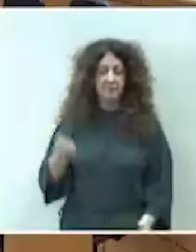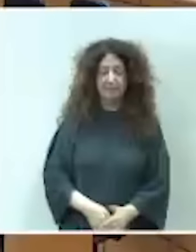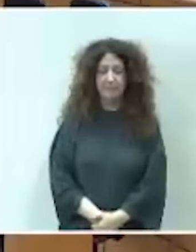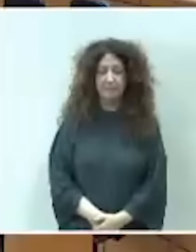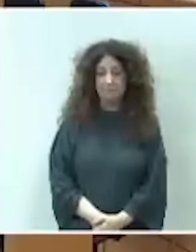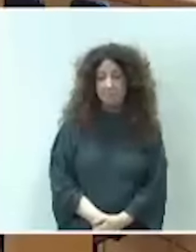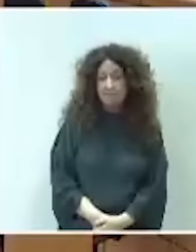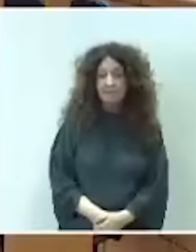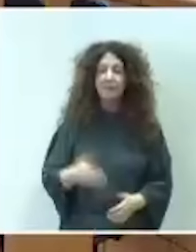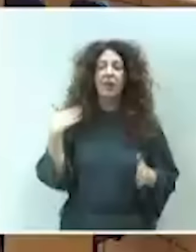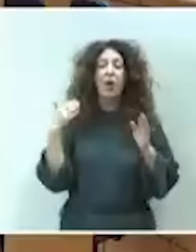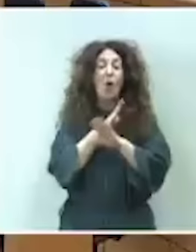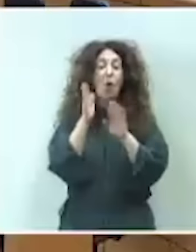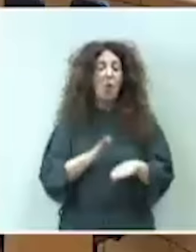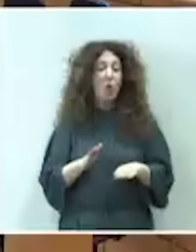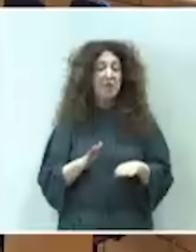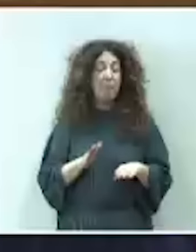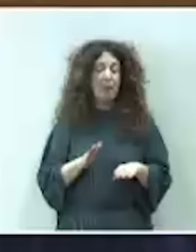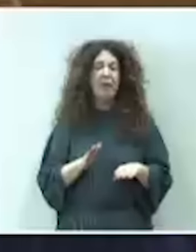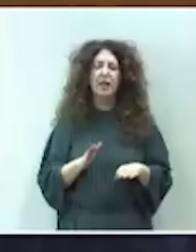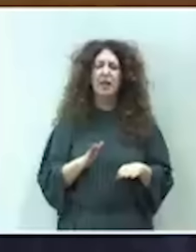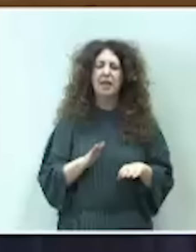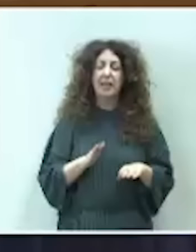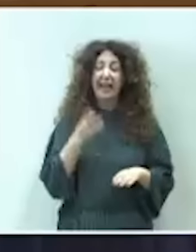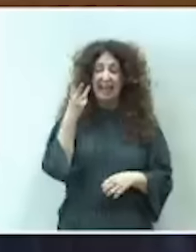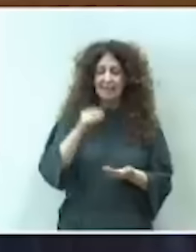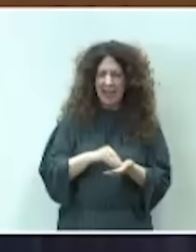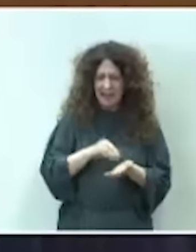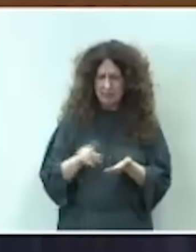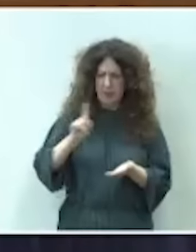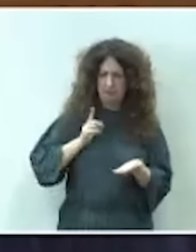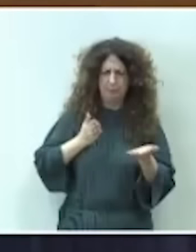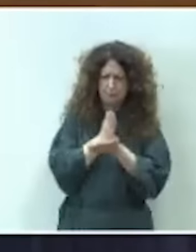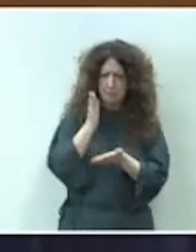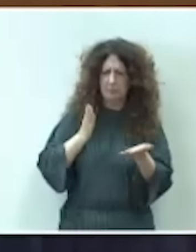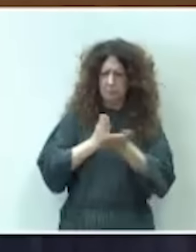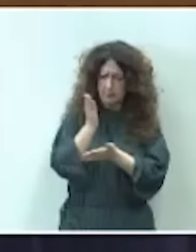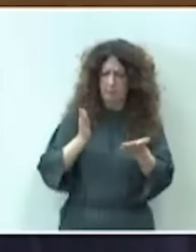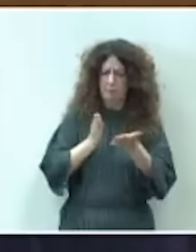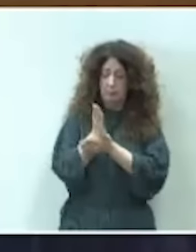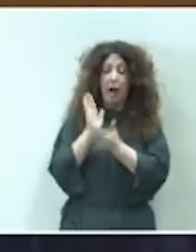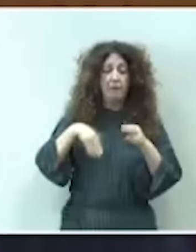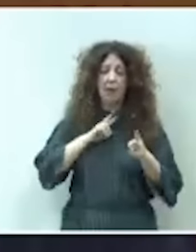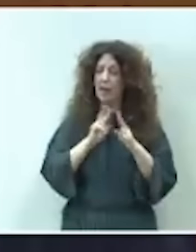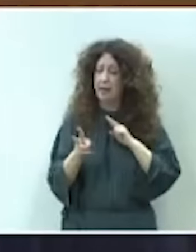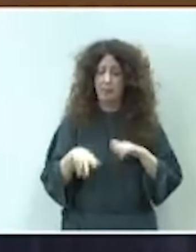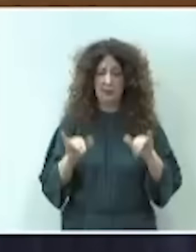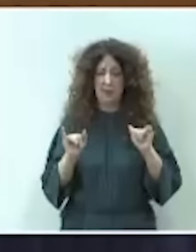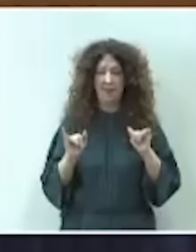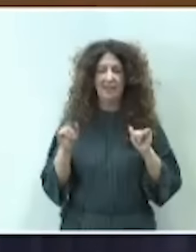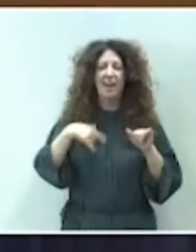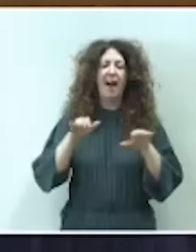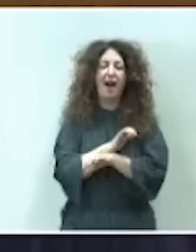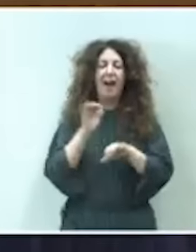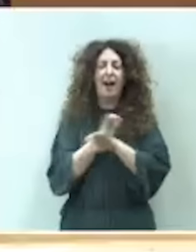La última vez, presidente, me interrumpieron tres veces y tuve que dejar de contestar la pregunta. Si me lo